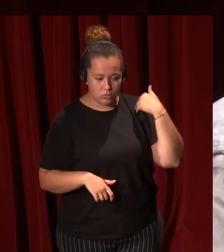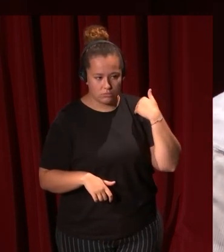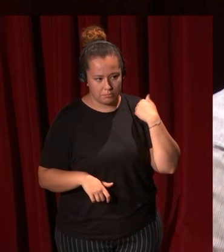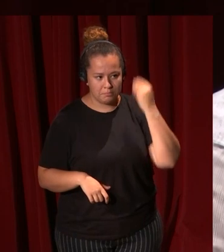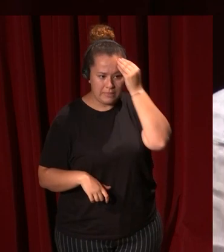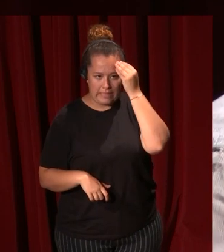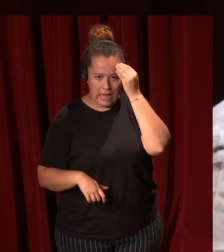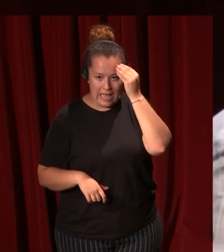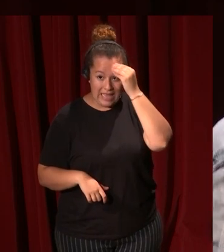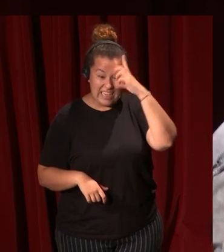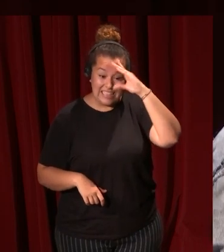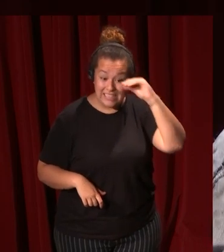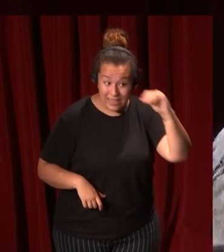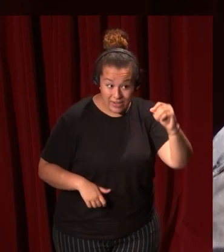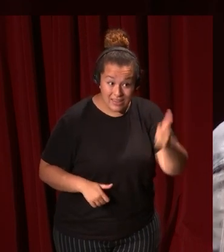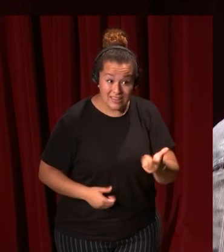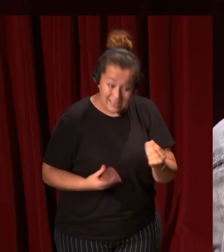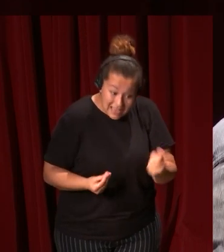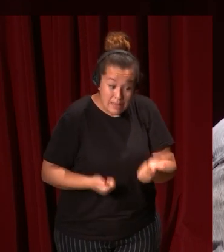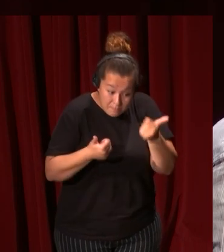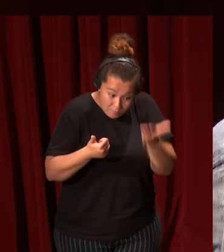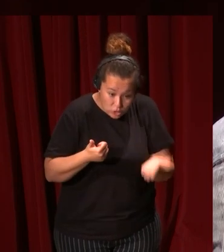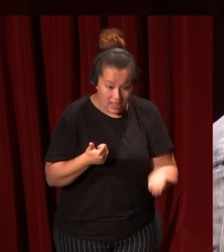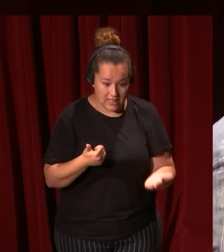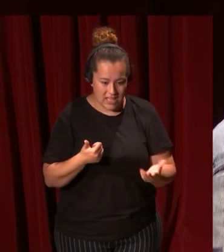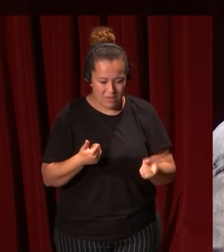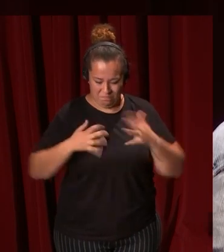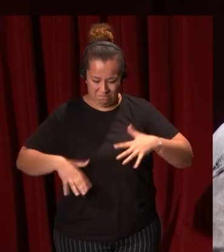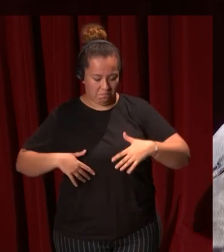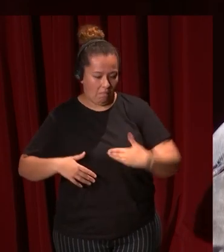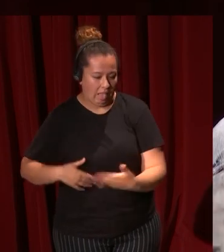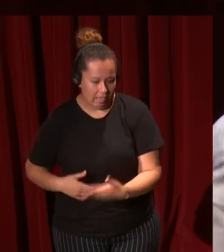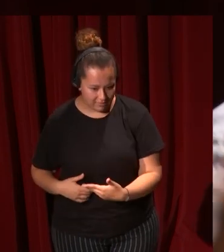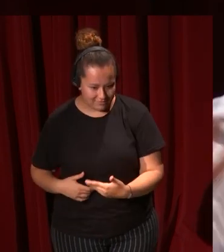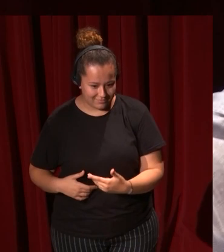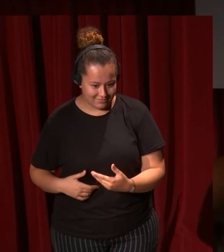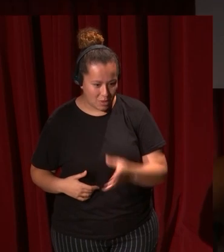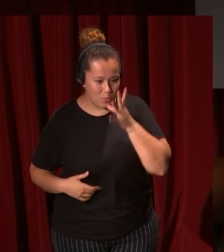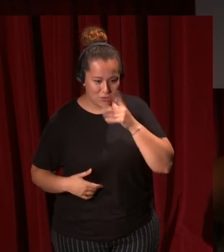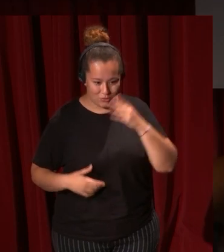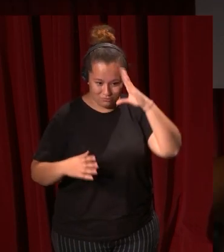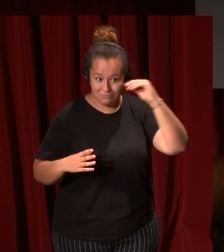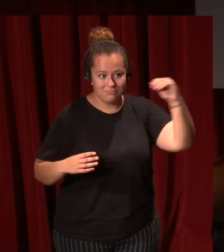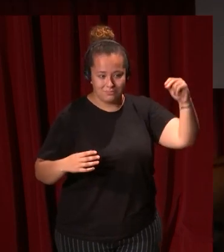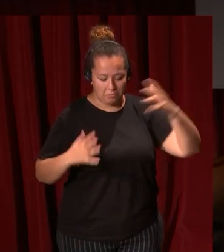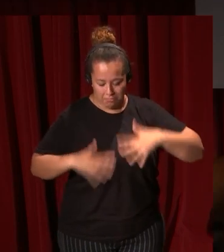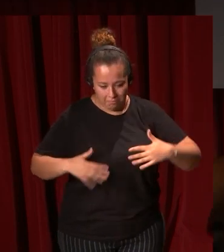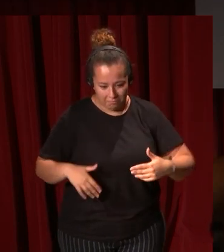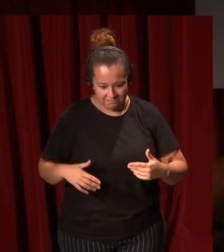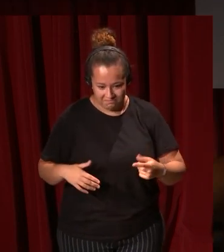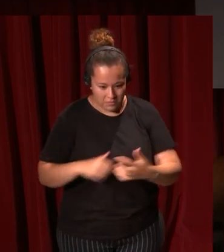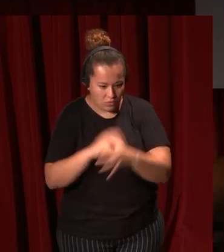saber que descuidaban lo material no era verdad con todos pero era verdad con muchos de ellos y él crea este género de sabio